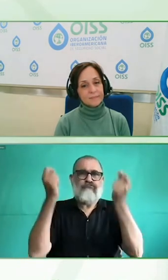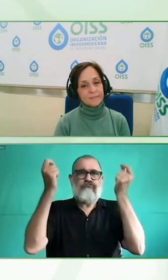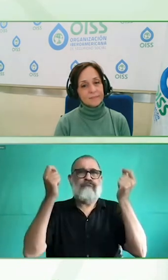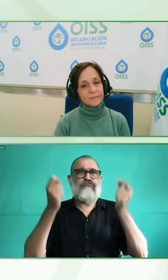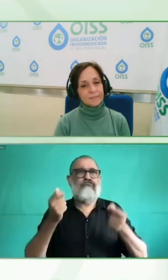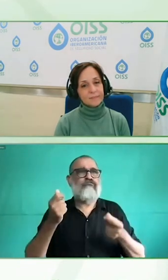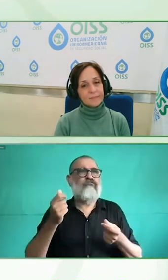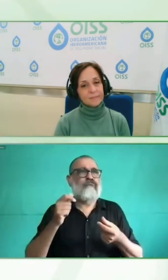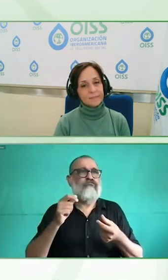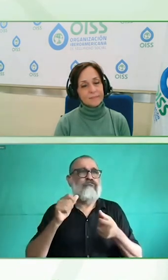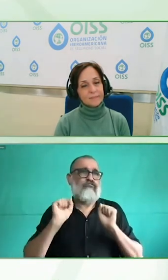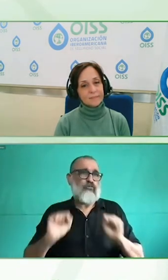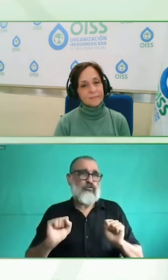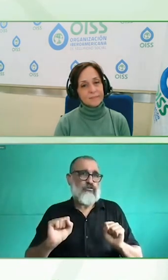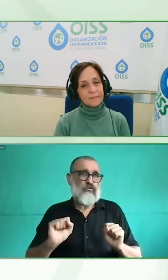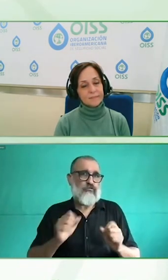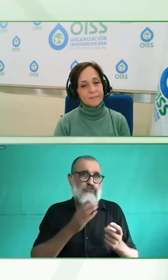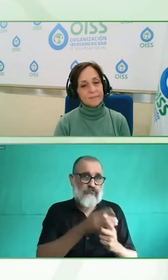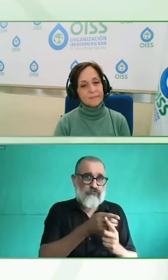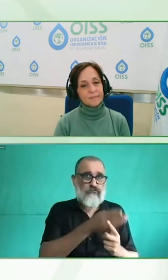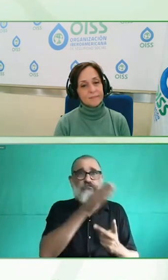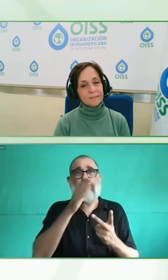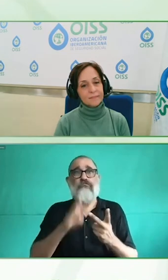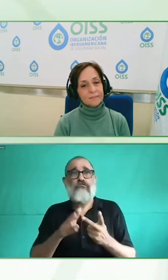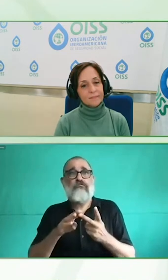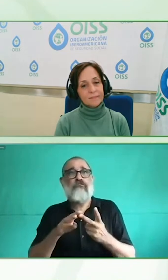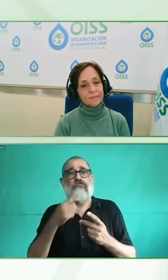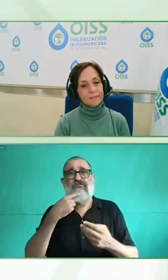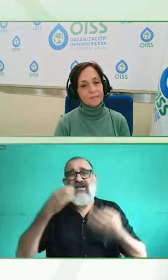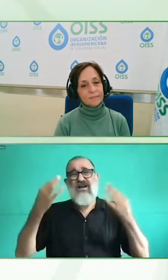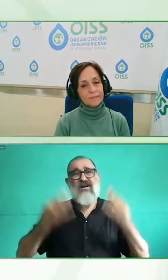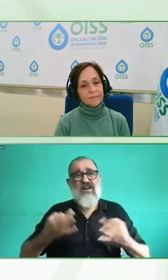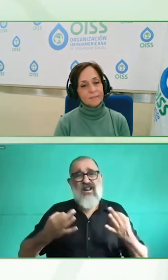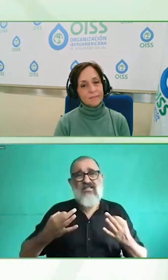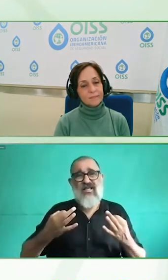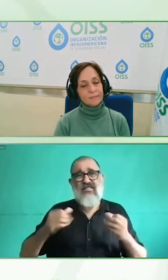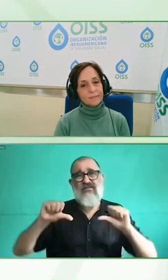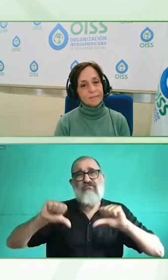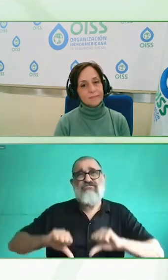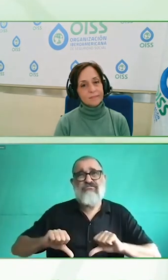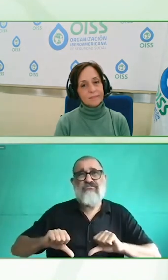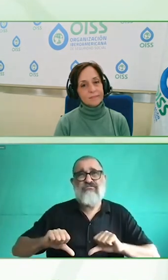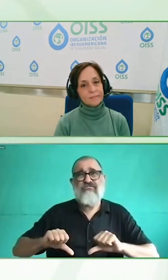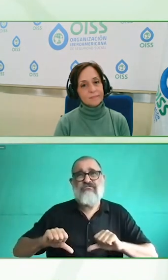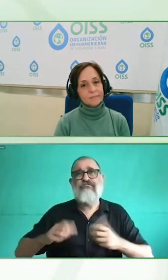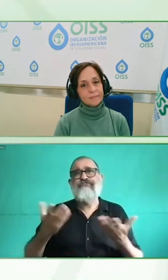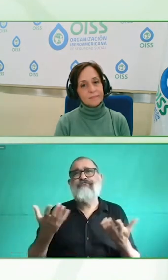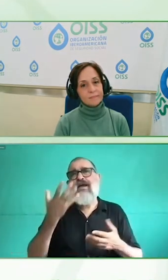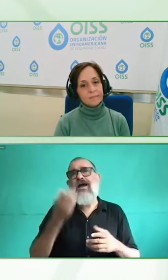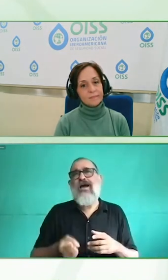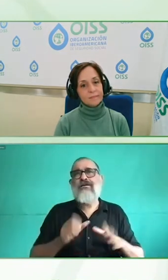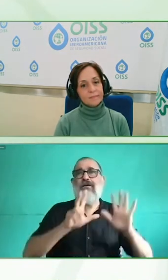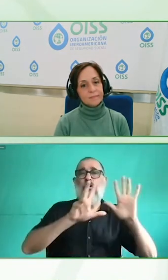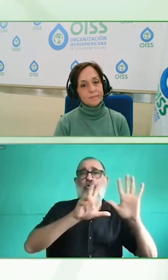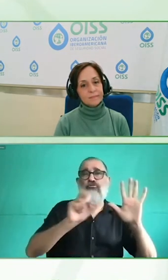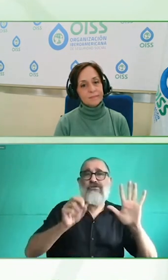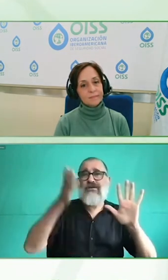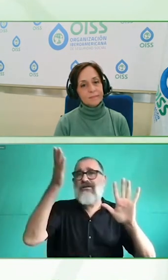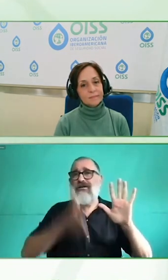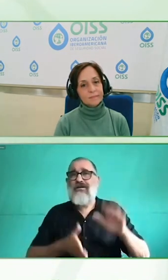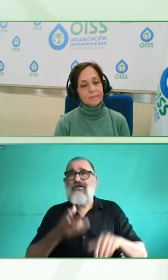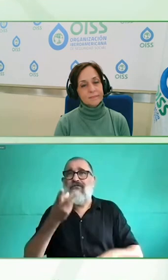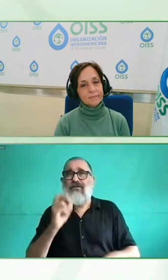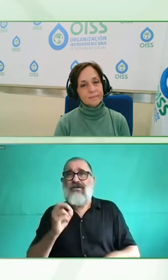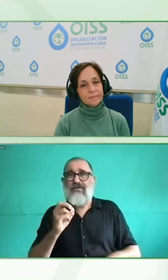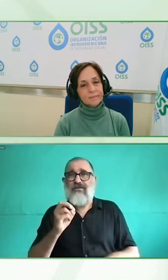subyacente pero el 80% de los problemas la tecnología lo único que hace es la lleva a un nivel superior pero no transforma la realidad o